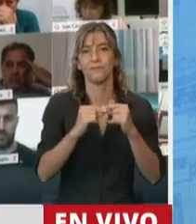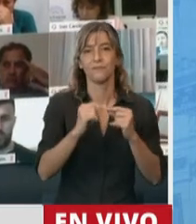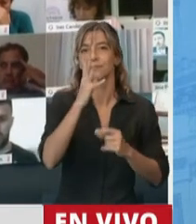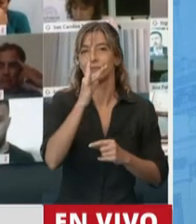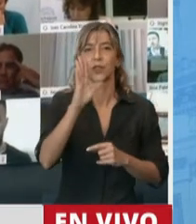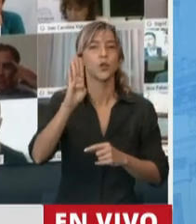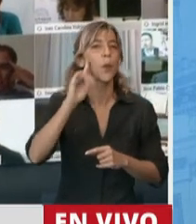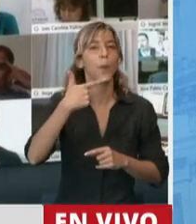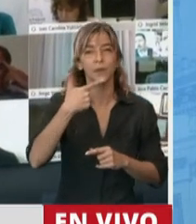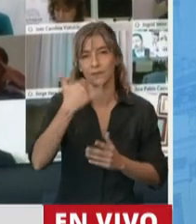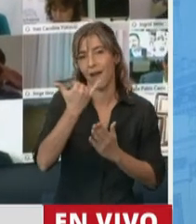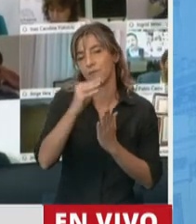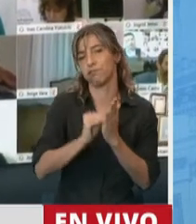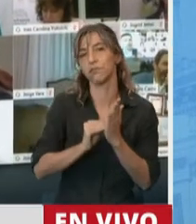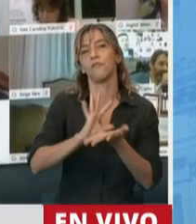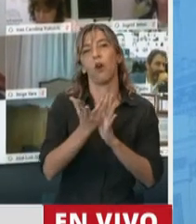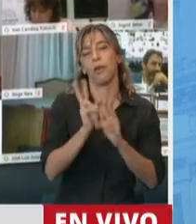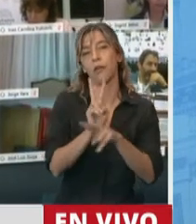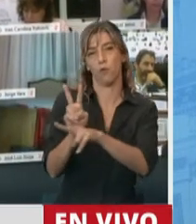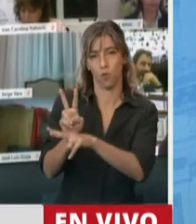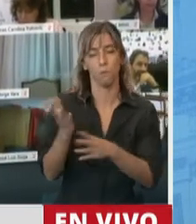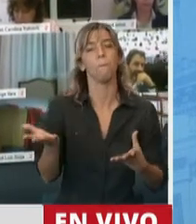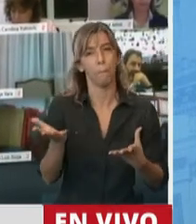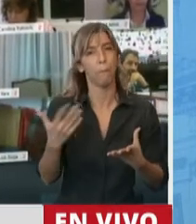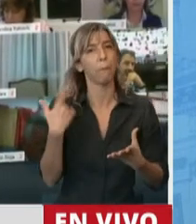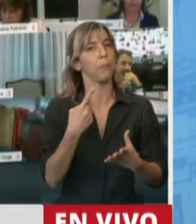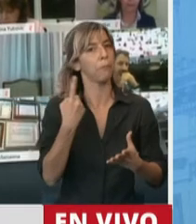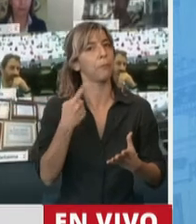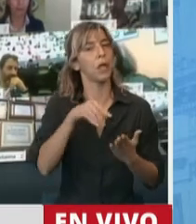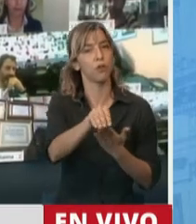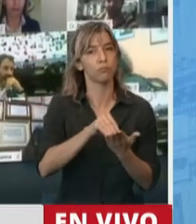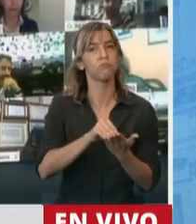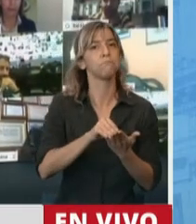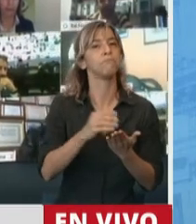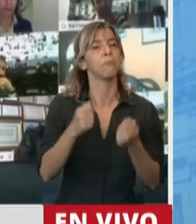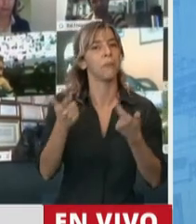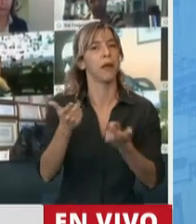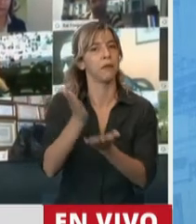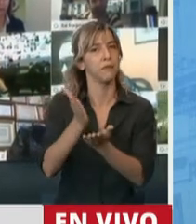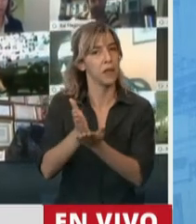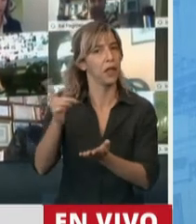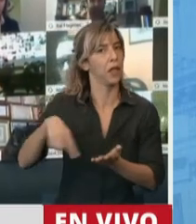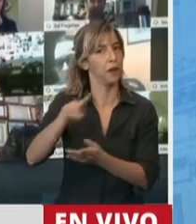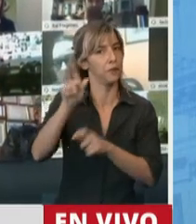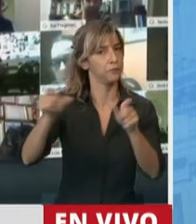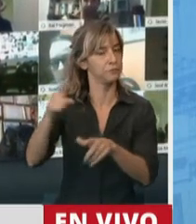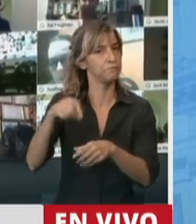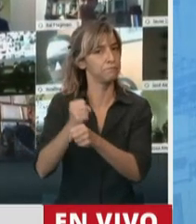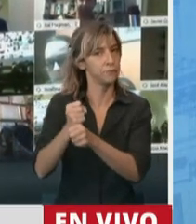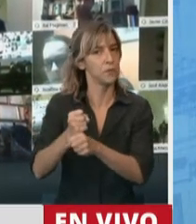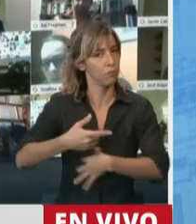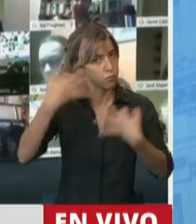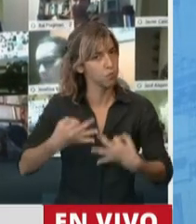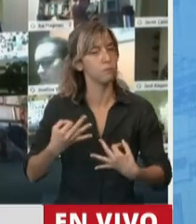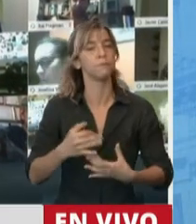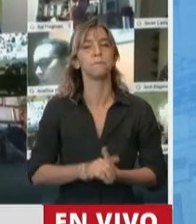carácter protectorio, de orden público e irrenunciables en favor del trabajador. Pero fue la fuerza de los hechos, el aislamiento y la